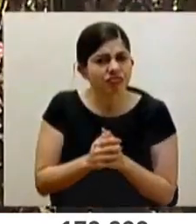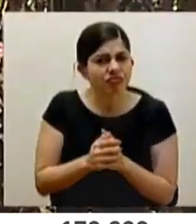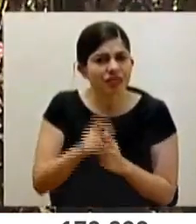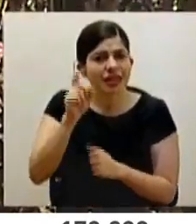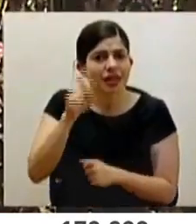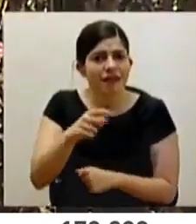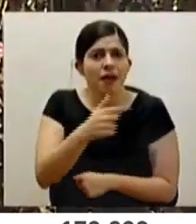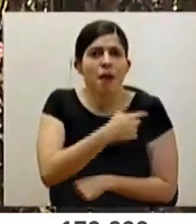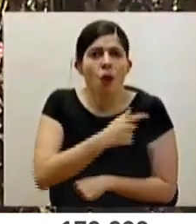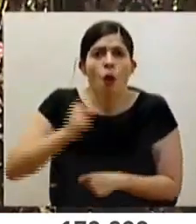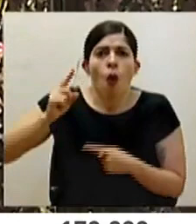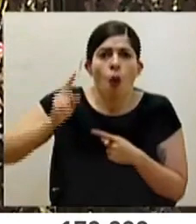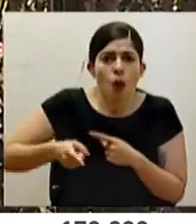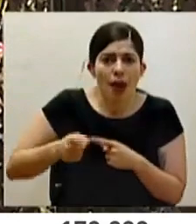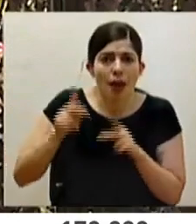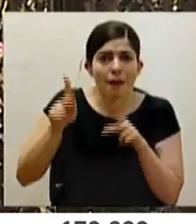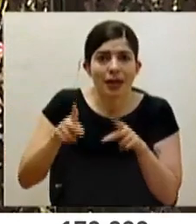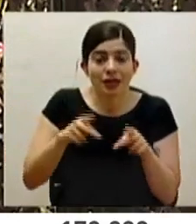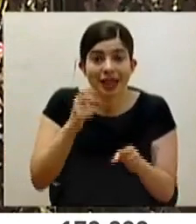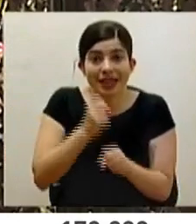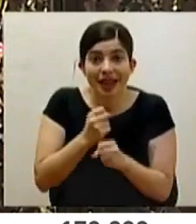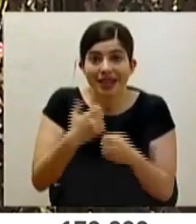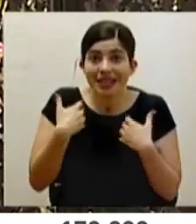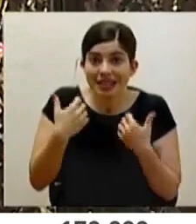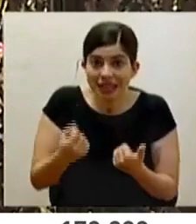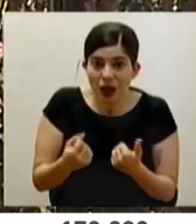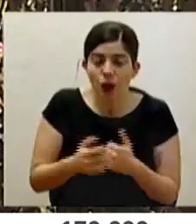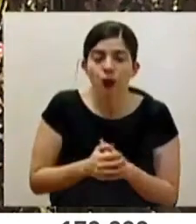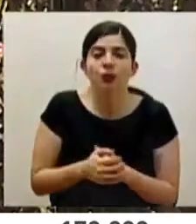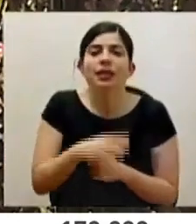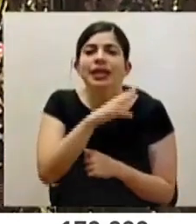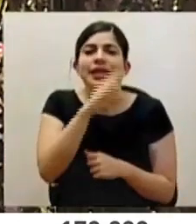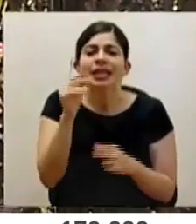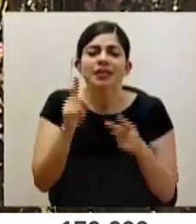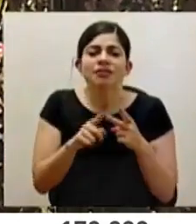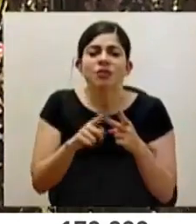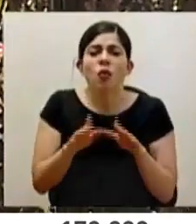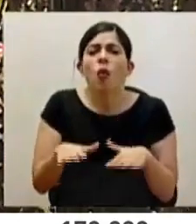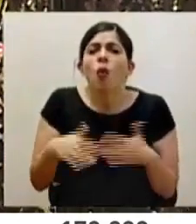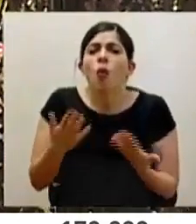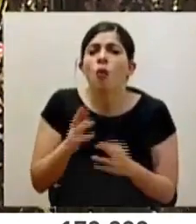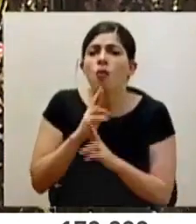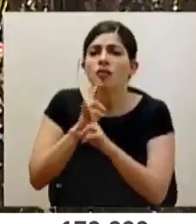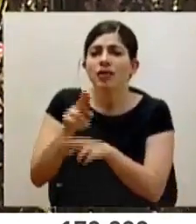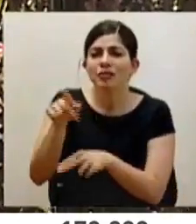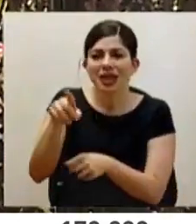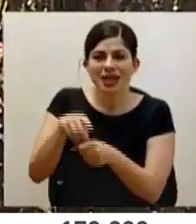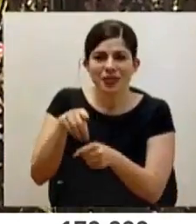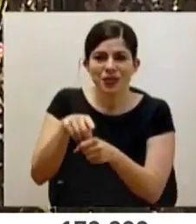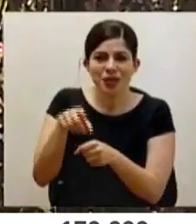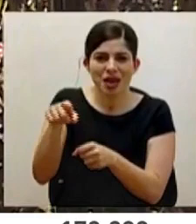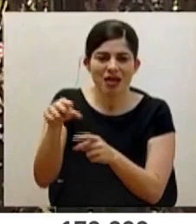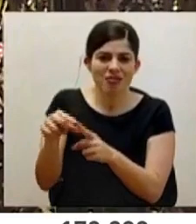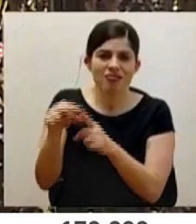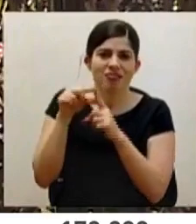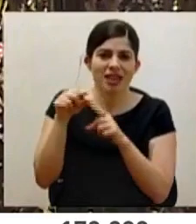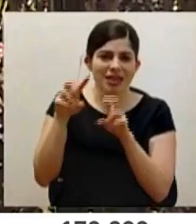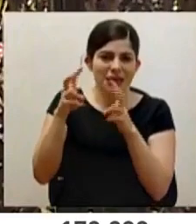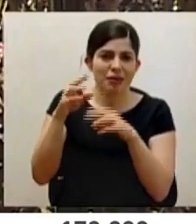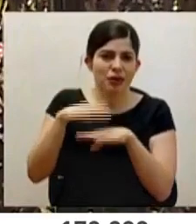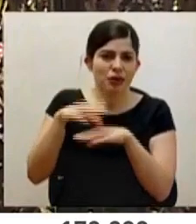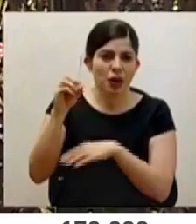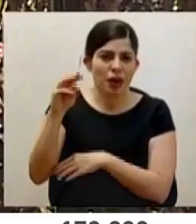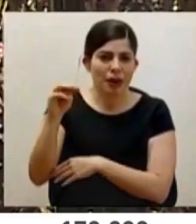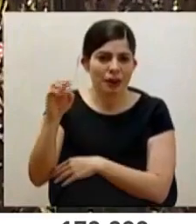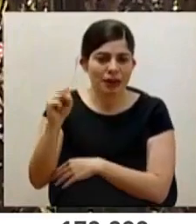vacunara de forma obligatoria a las personas que trabajan en salud y cómo se le puede responder al diputado en relación a este tema de la OMS.